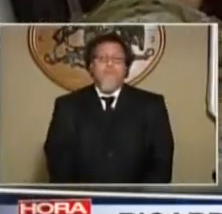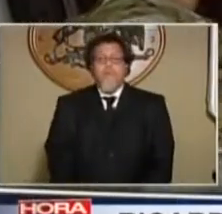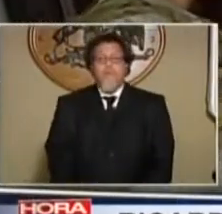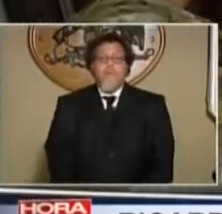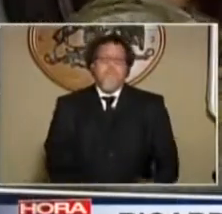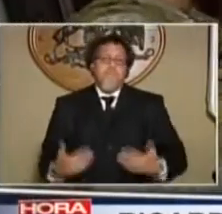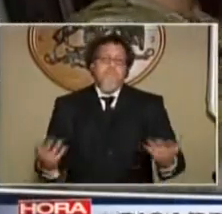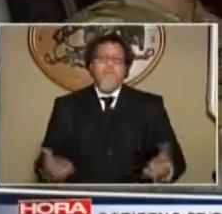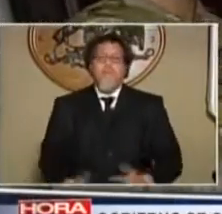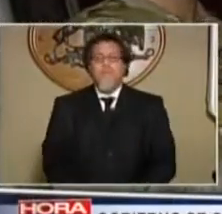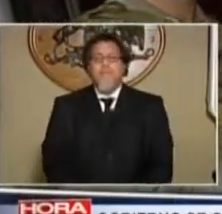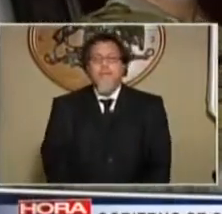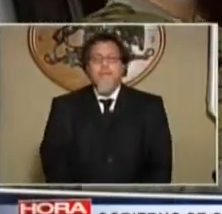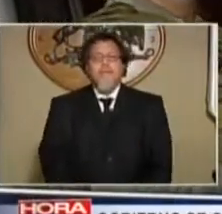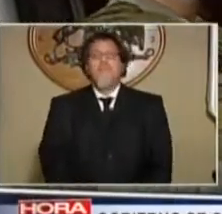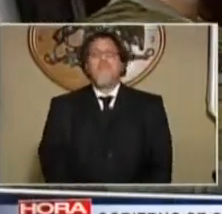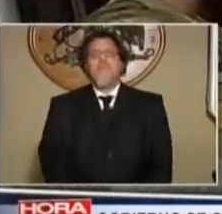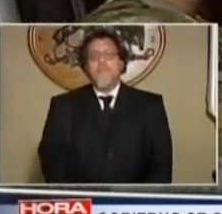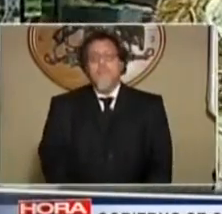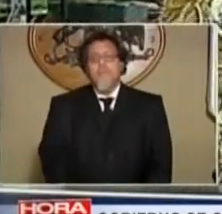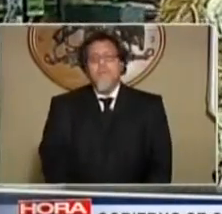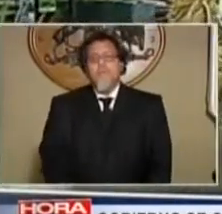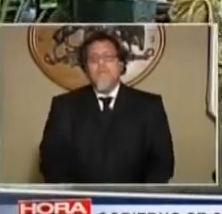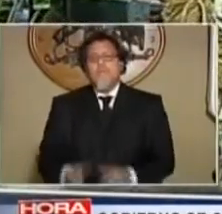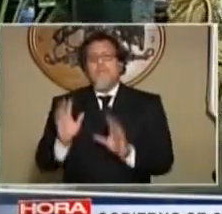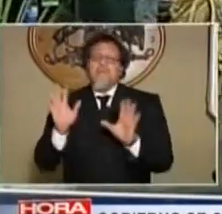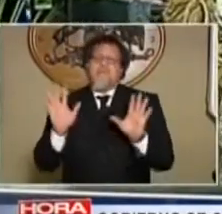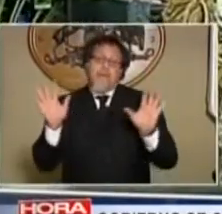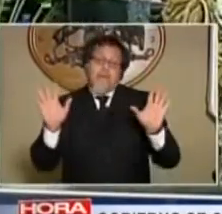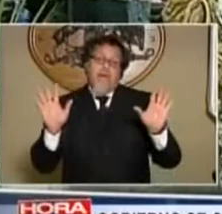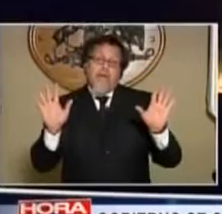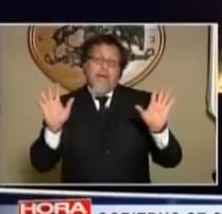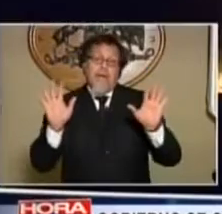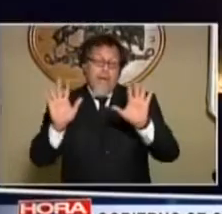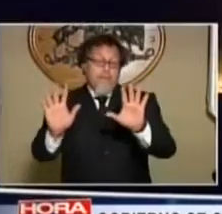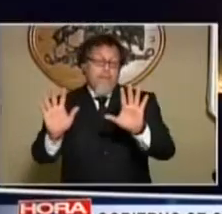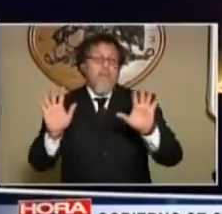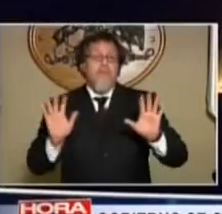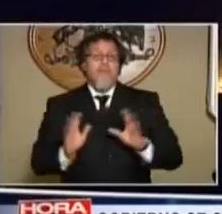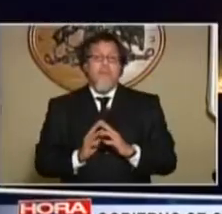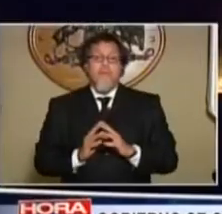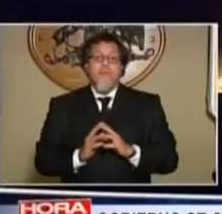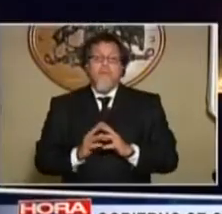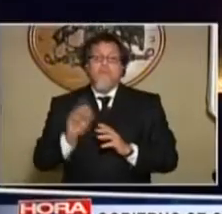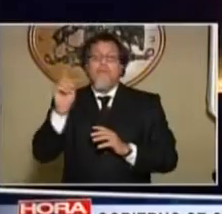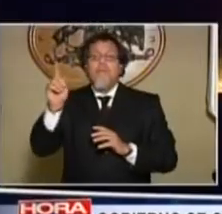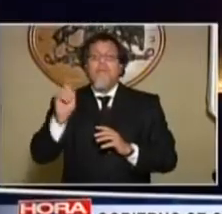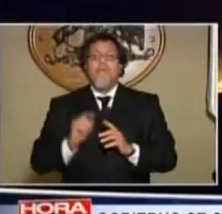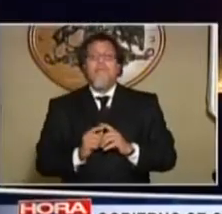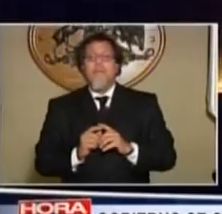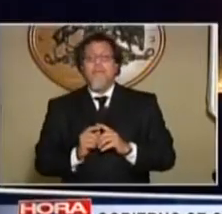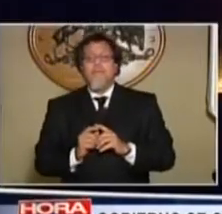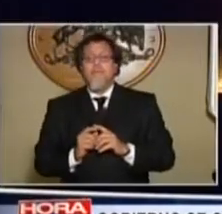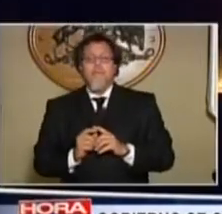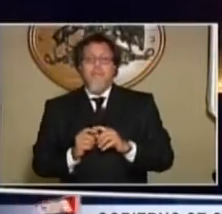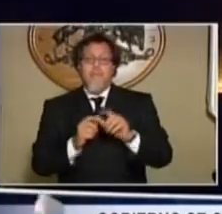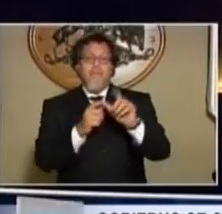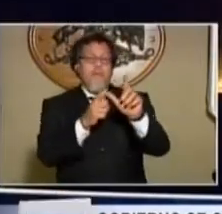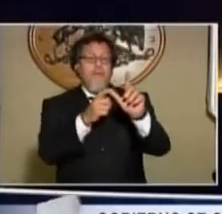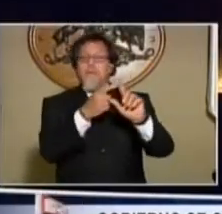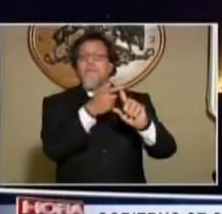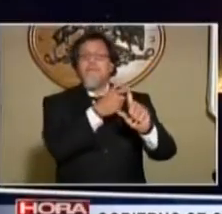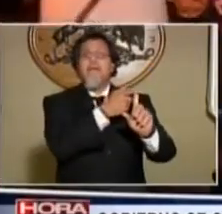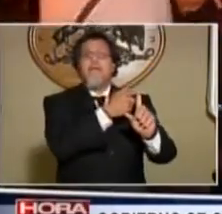cosas que no puedo cumplir porque te las cobran después. Dicho eso, el problema, hago a paso el aviso, no es solamente en Valparaíso,